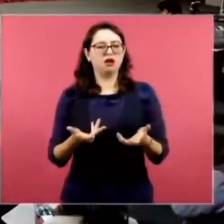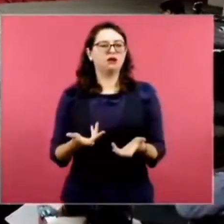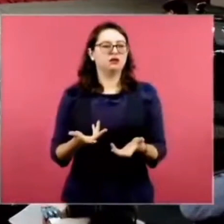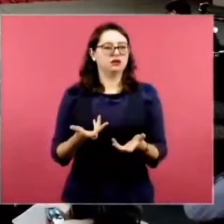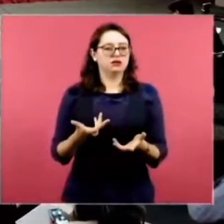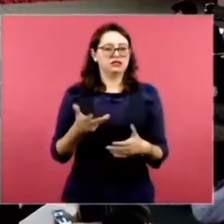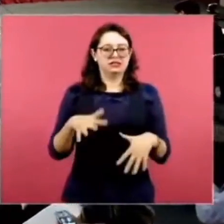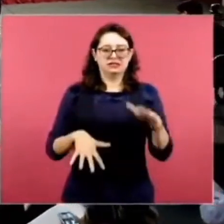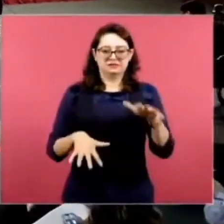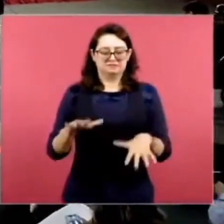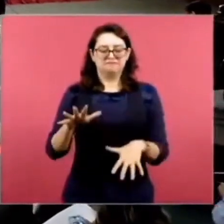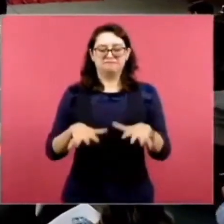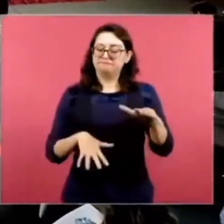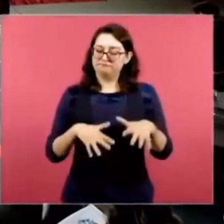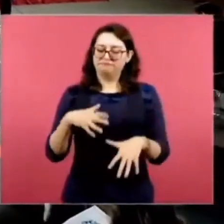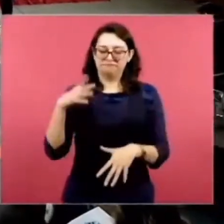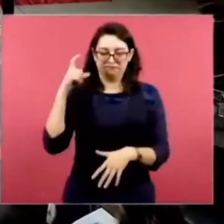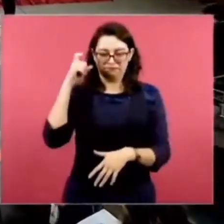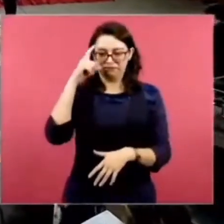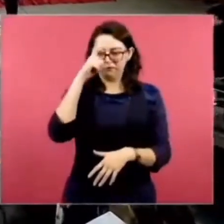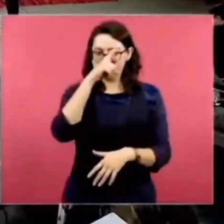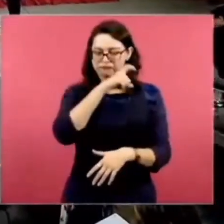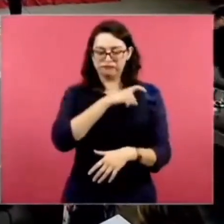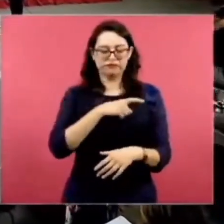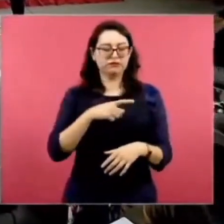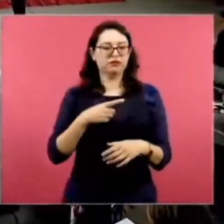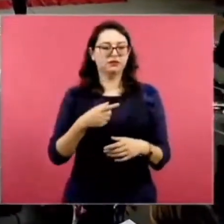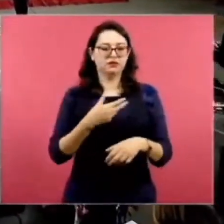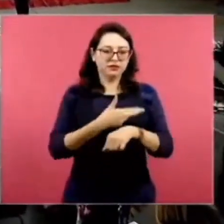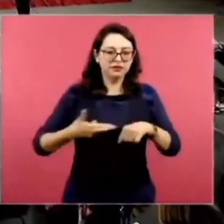son un obstáculo para hacer obras,